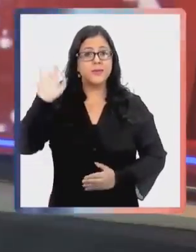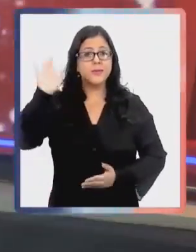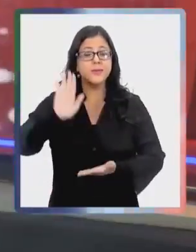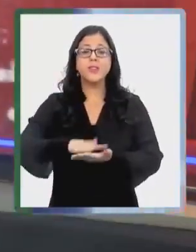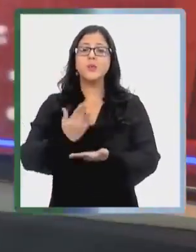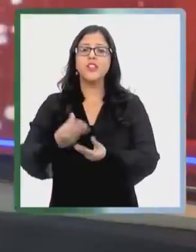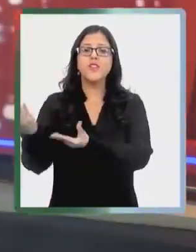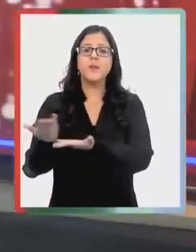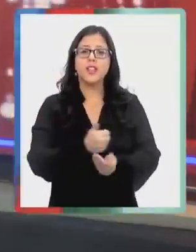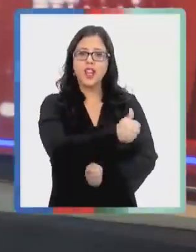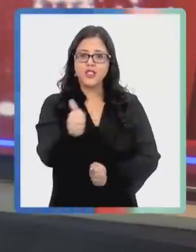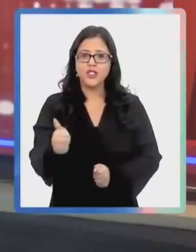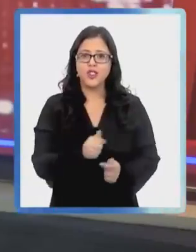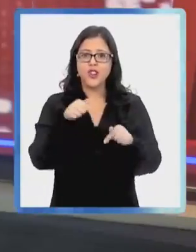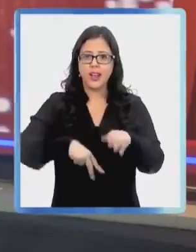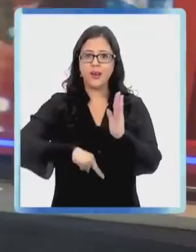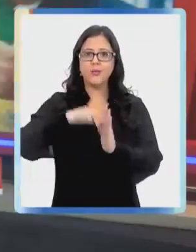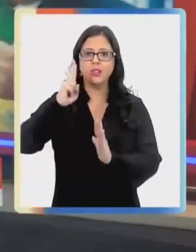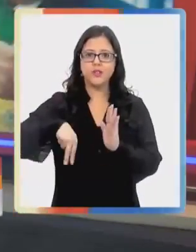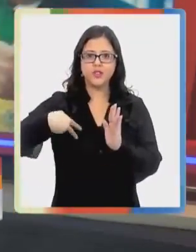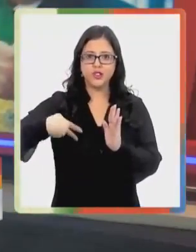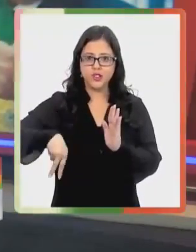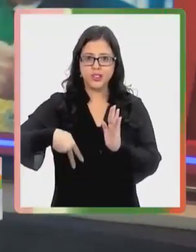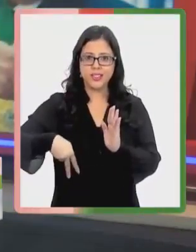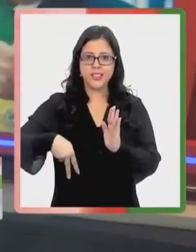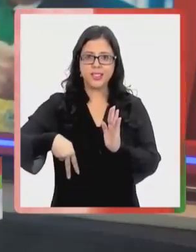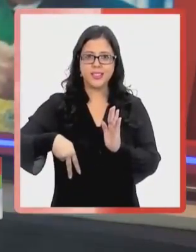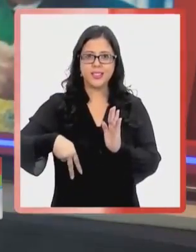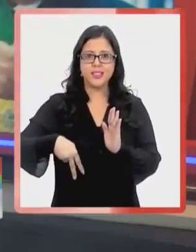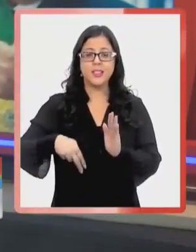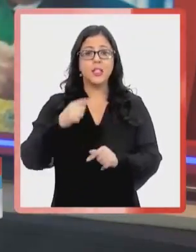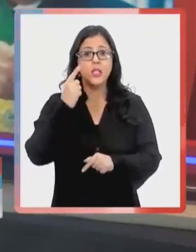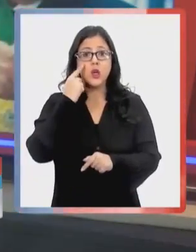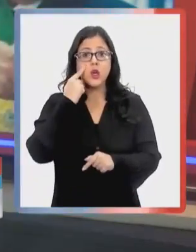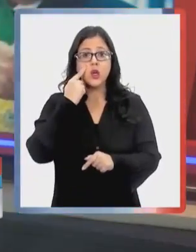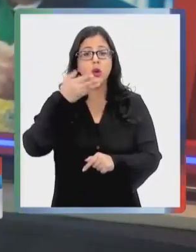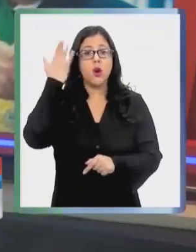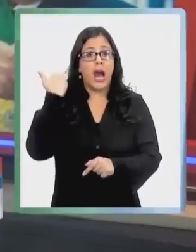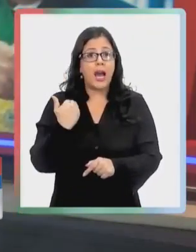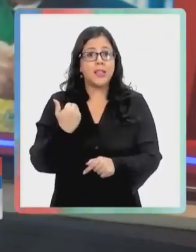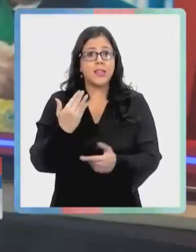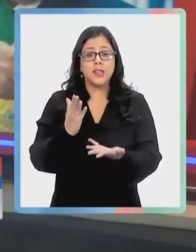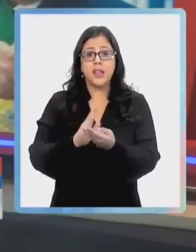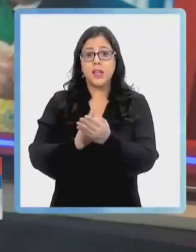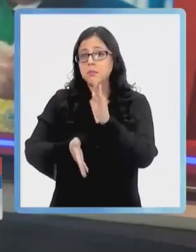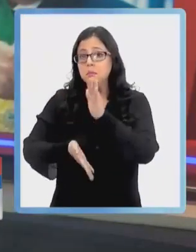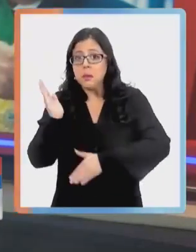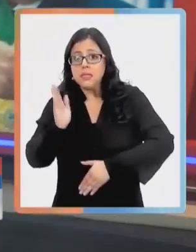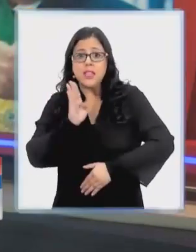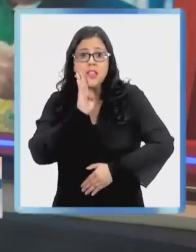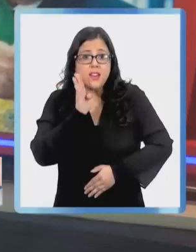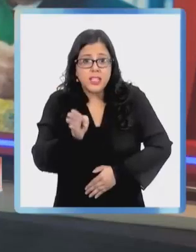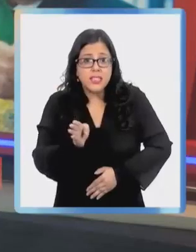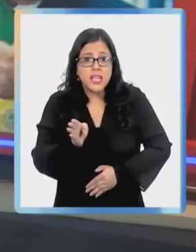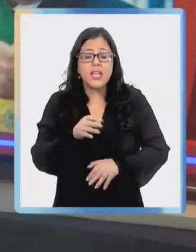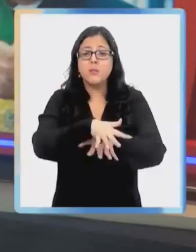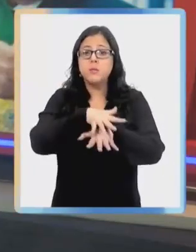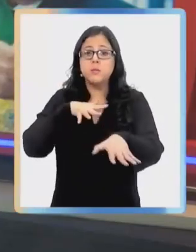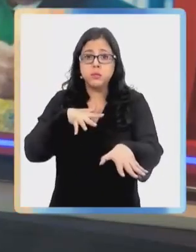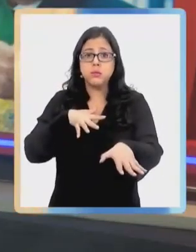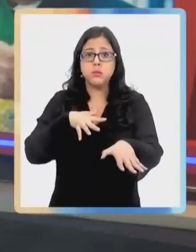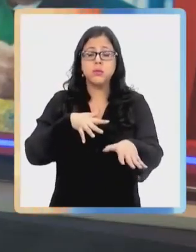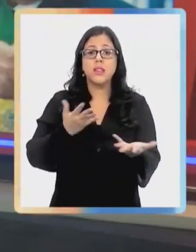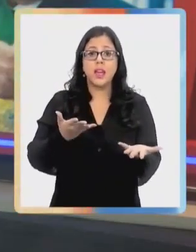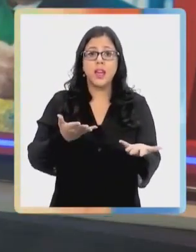Hola, ¿cómo están? Bienvenidas y bienvenidos a Portavoz Noticias. Antes de dejar Bruselas, al cierre de la cumbre de líderes de Europa, América